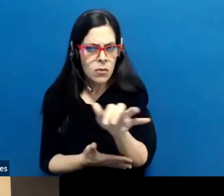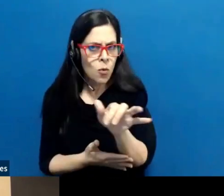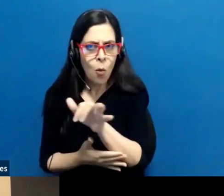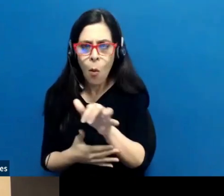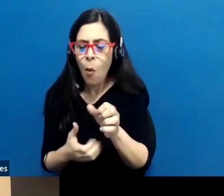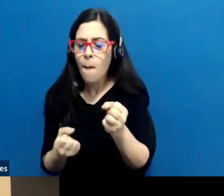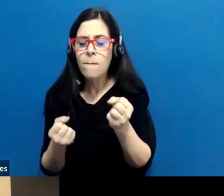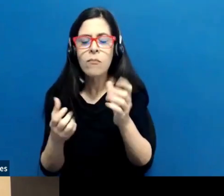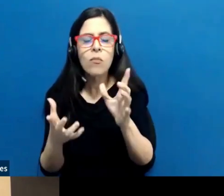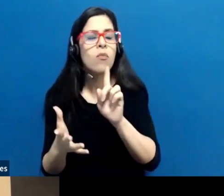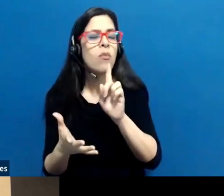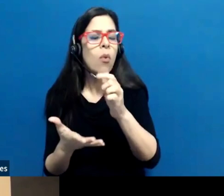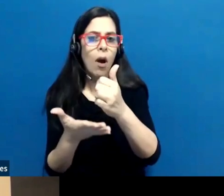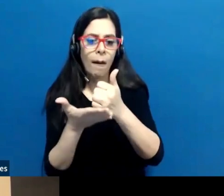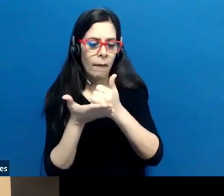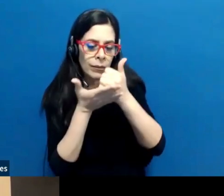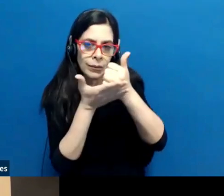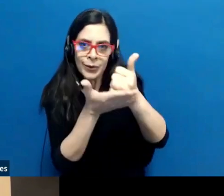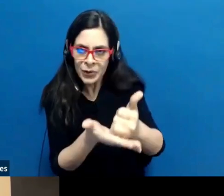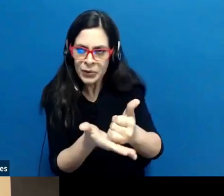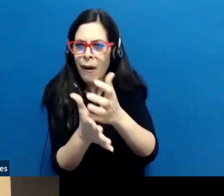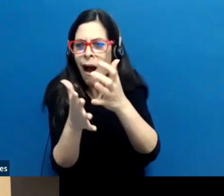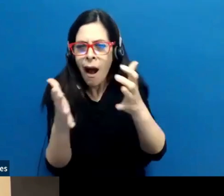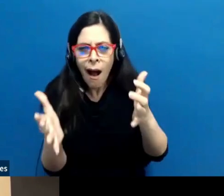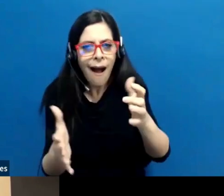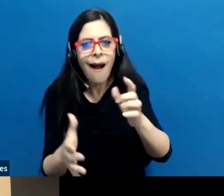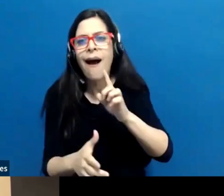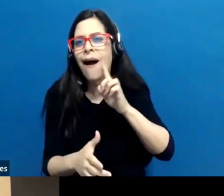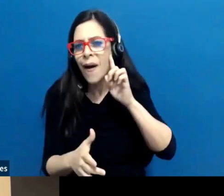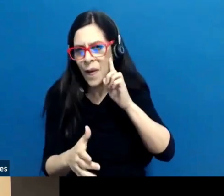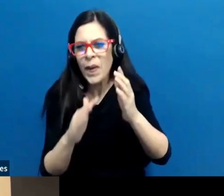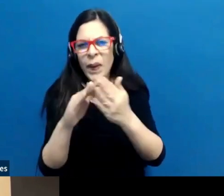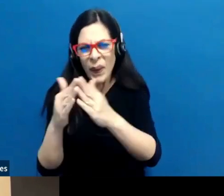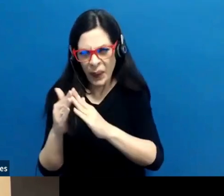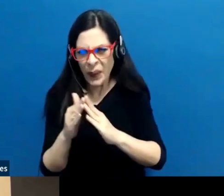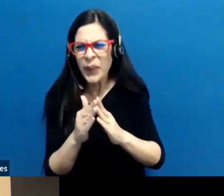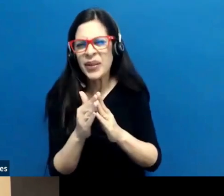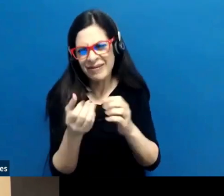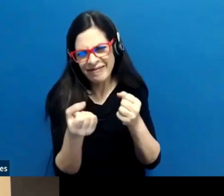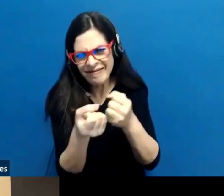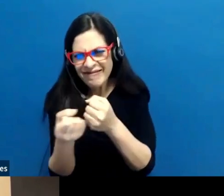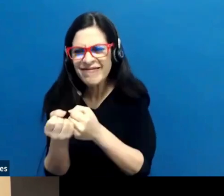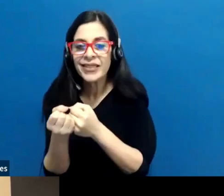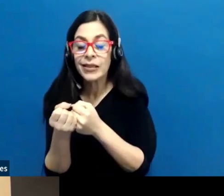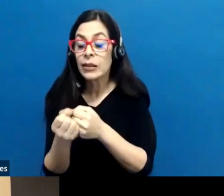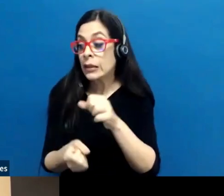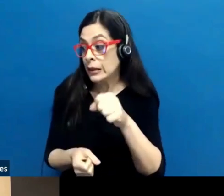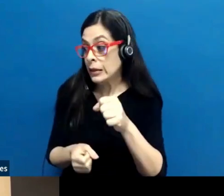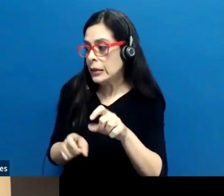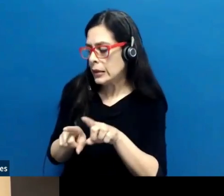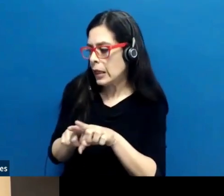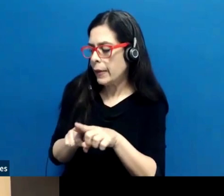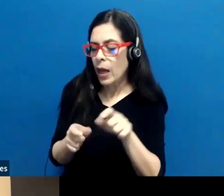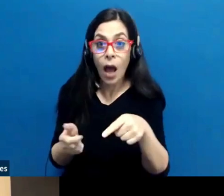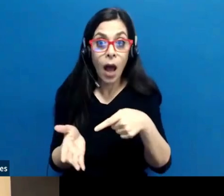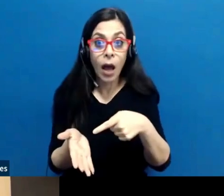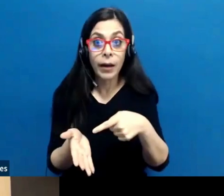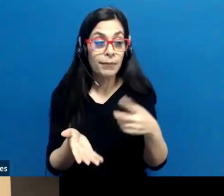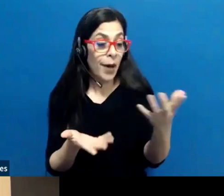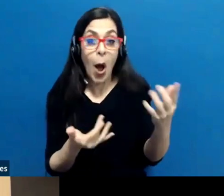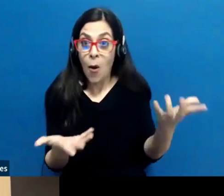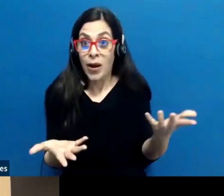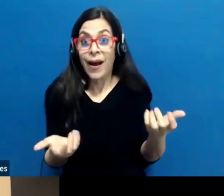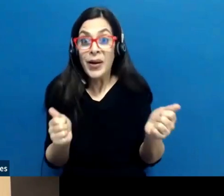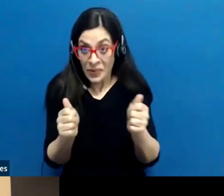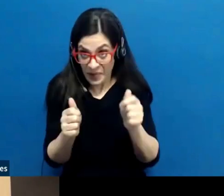que son de gran beneficio para esa comunidad sorda de nuestro país. Sí, además de, por ejemplo, en este caso nos acompaña un